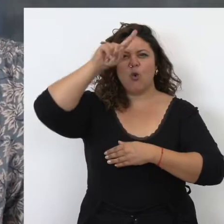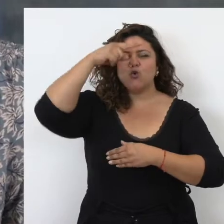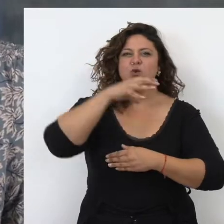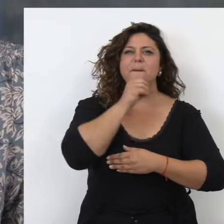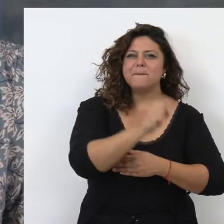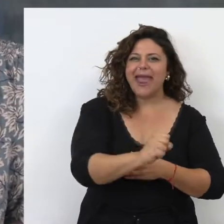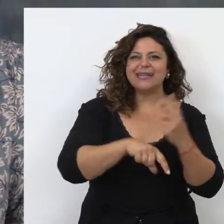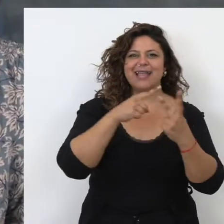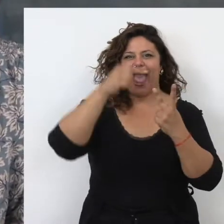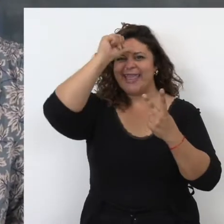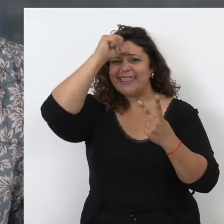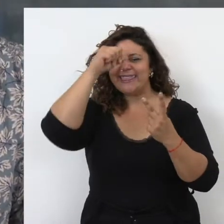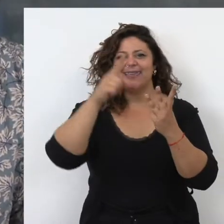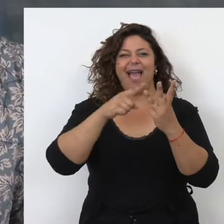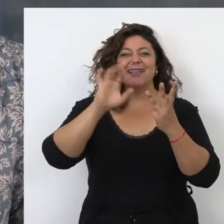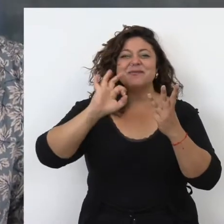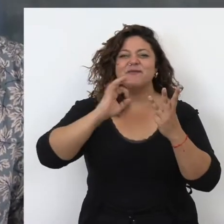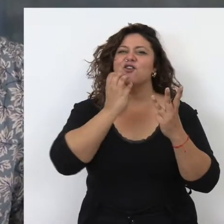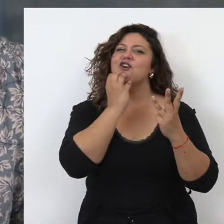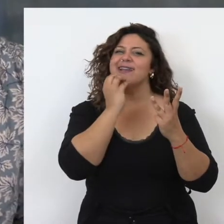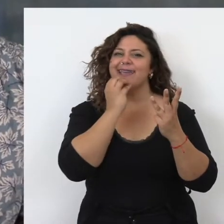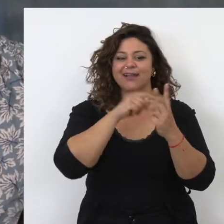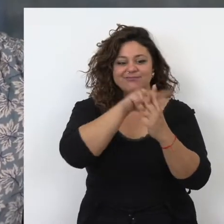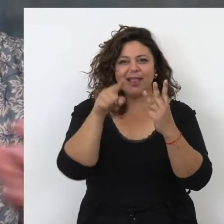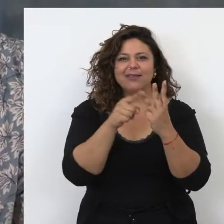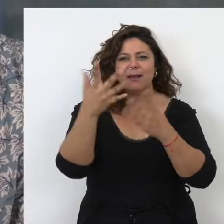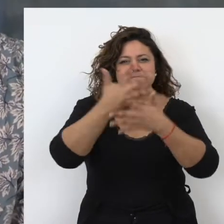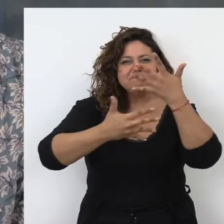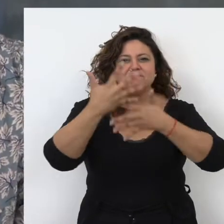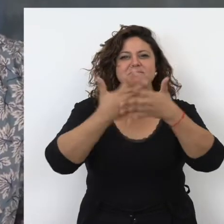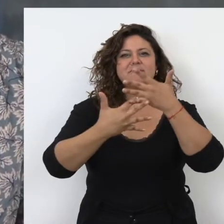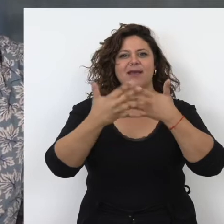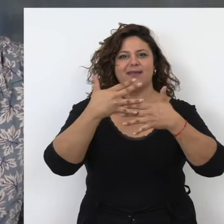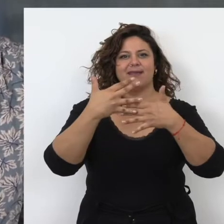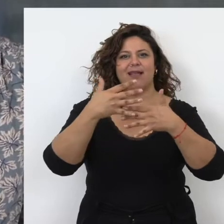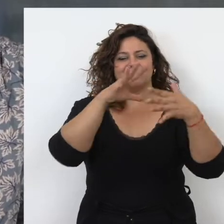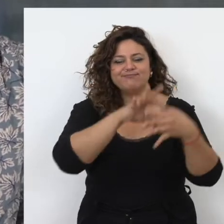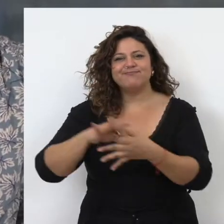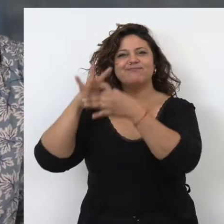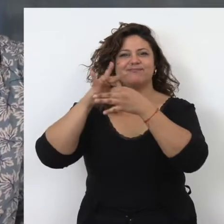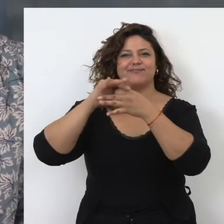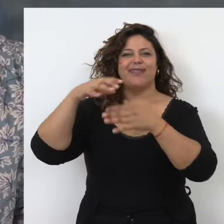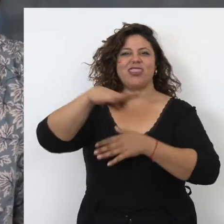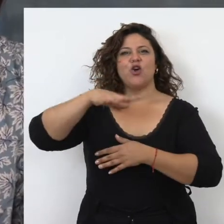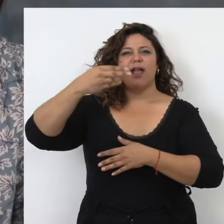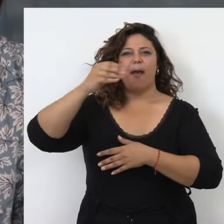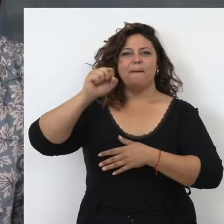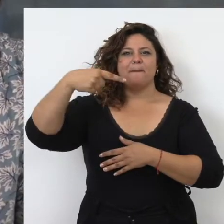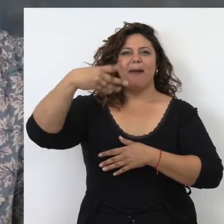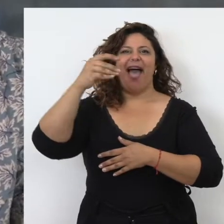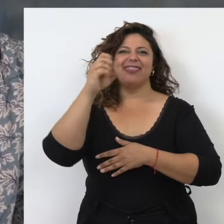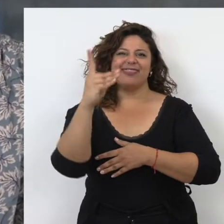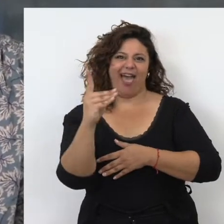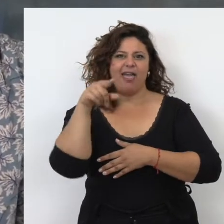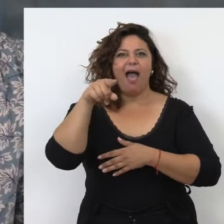las culturas persas, indias y, sobre todo, griega, se reúnen en el centro del califato Abbasí, en Bagdad,